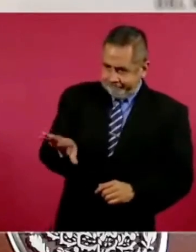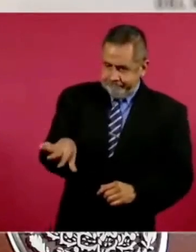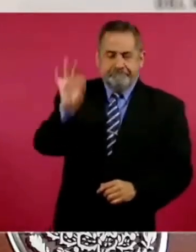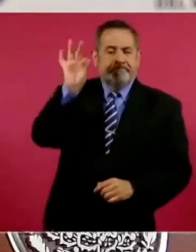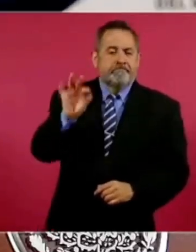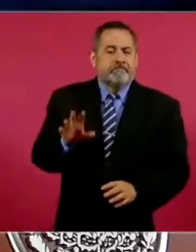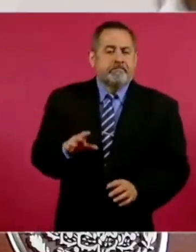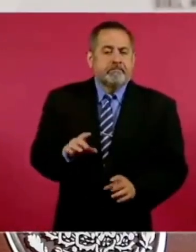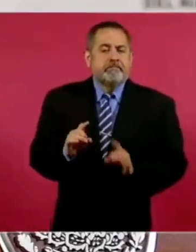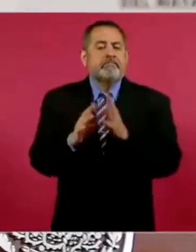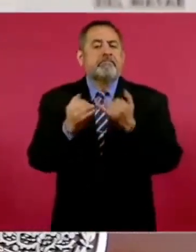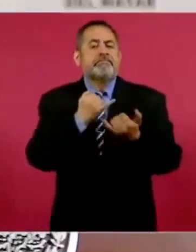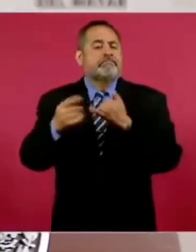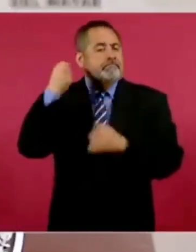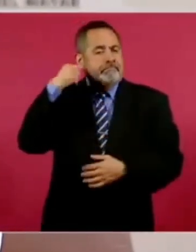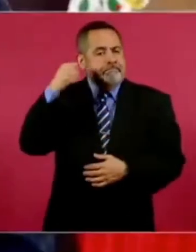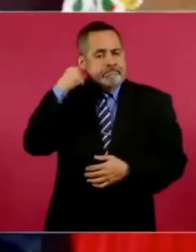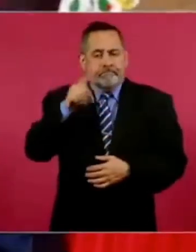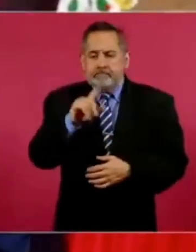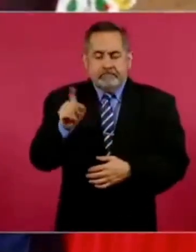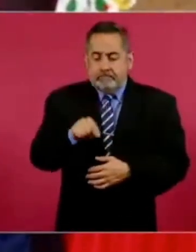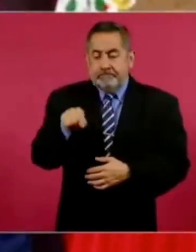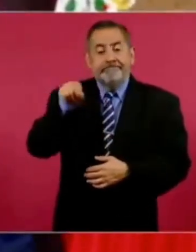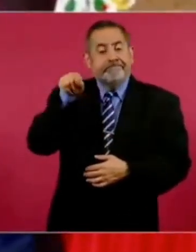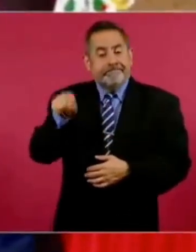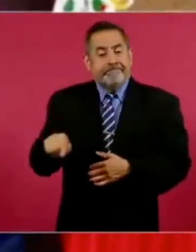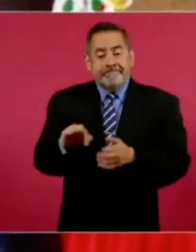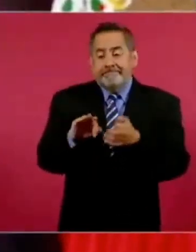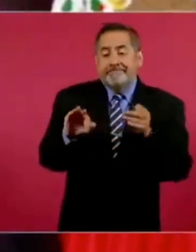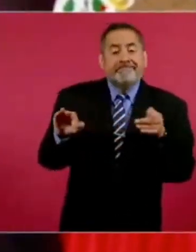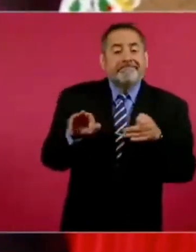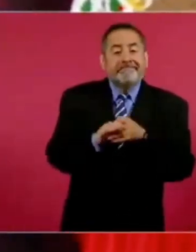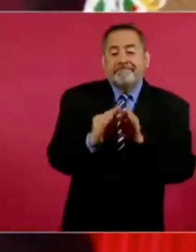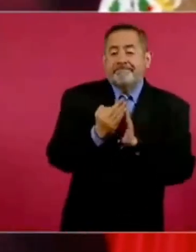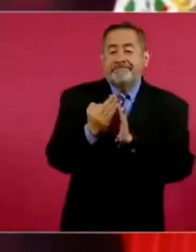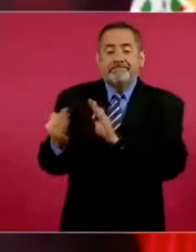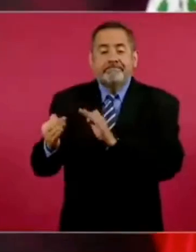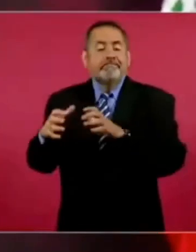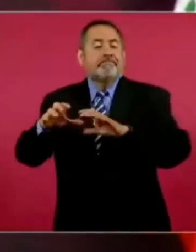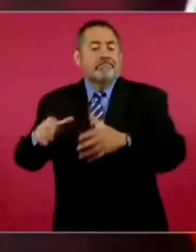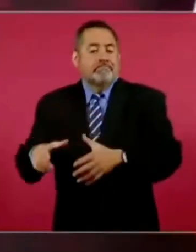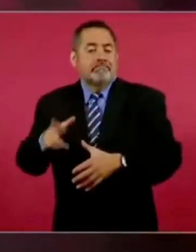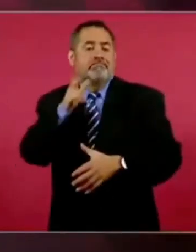porque era Tabasco, sino porque ahí está una terminal de crudo,